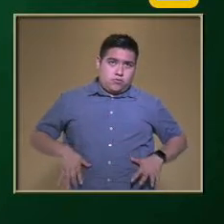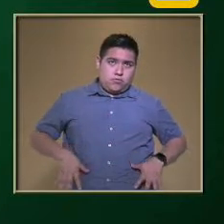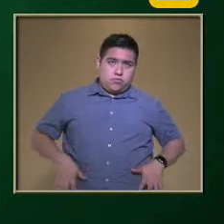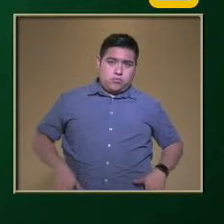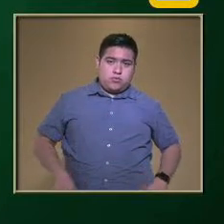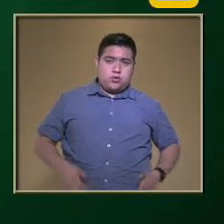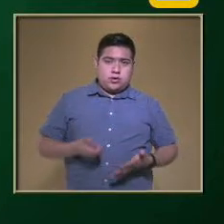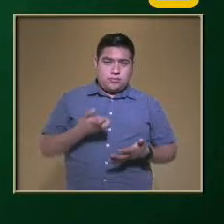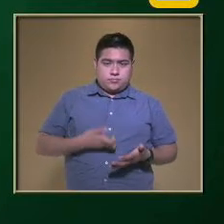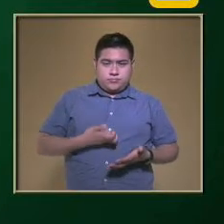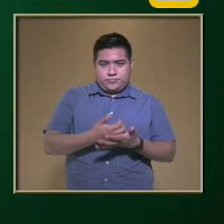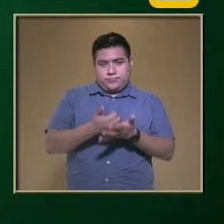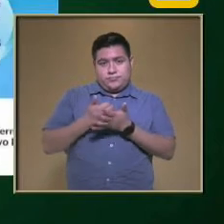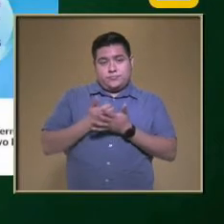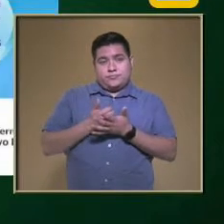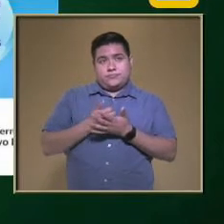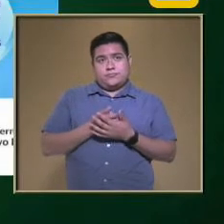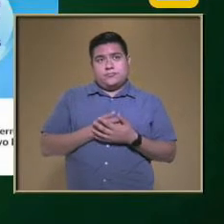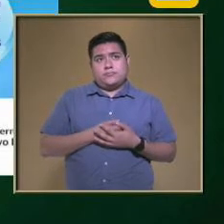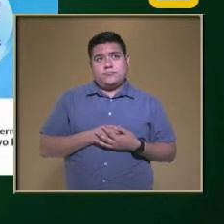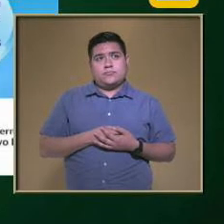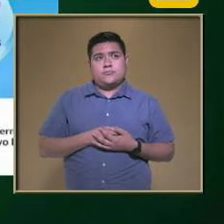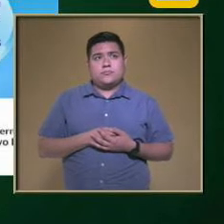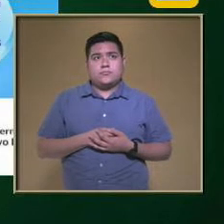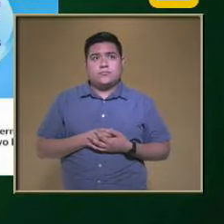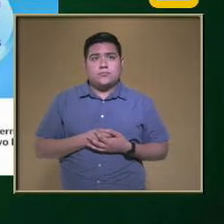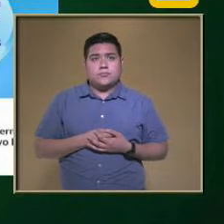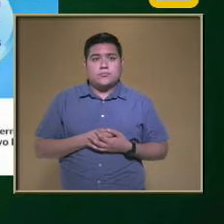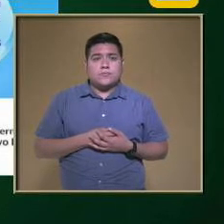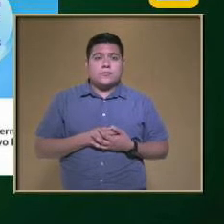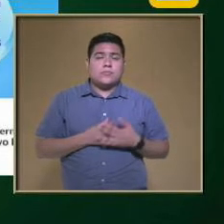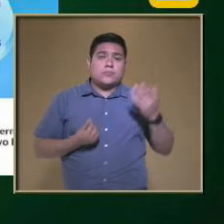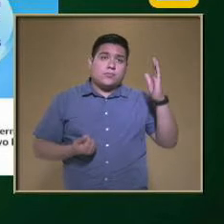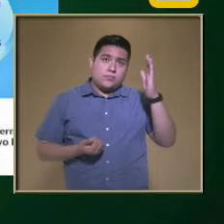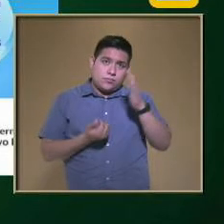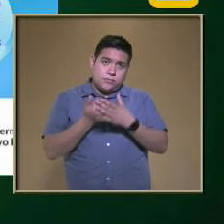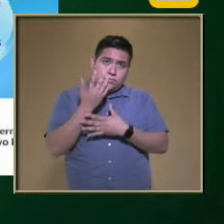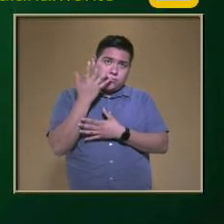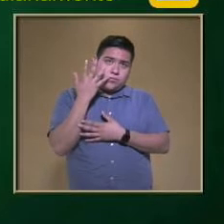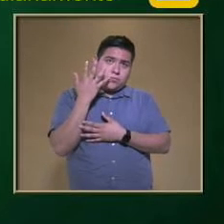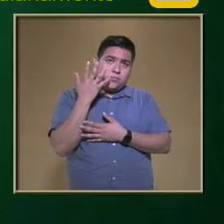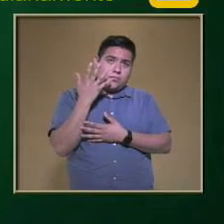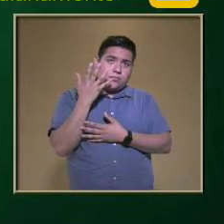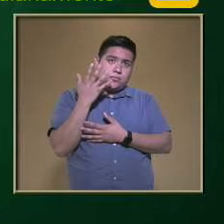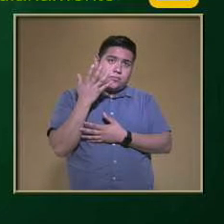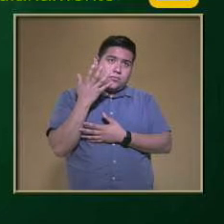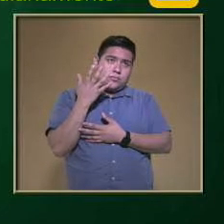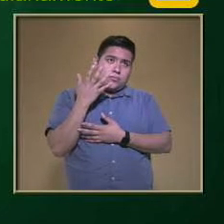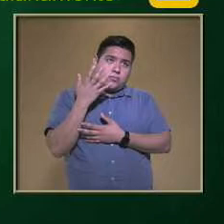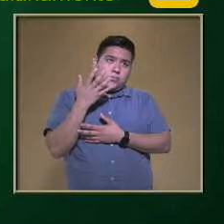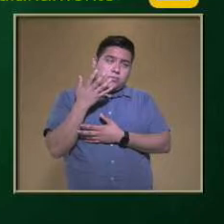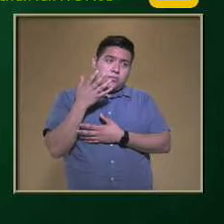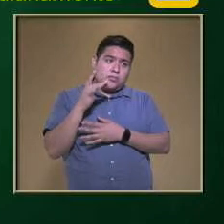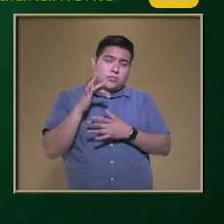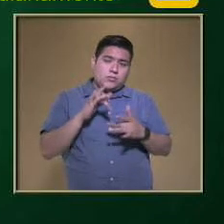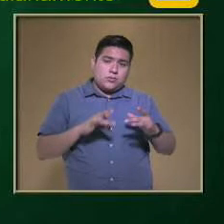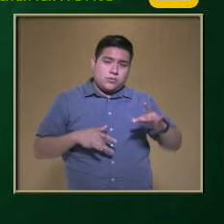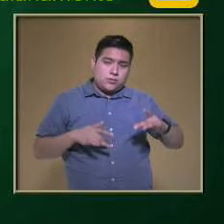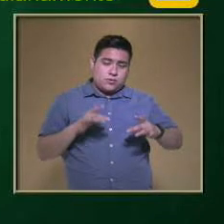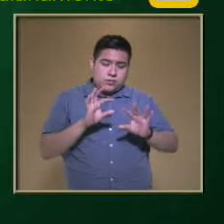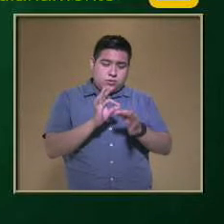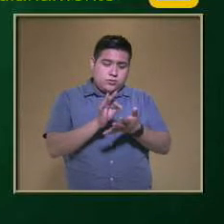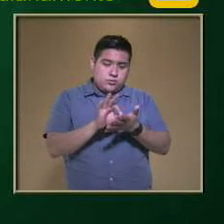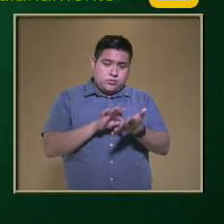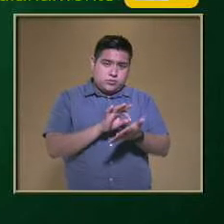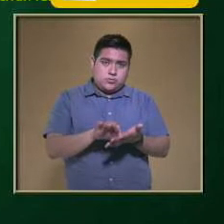distribución De nutrientes Para la conformación De nuevas De nuevas Partes Celulares Ahora